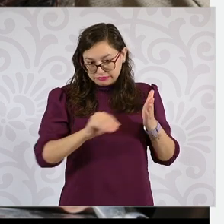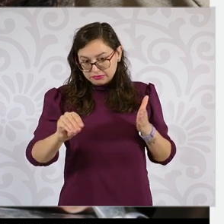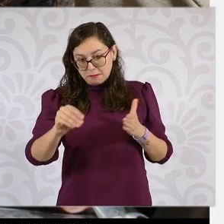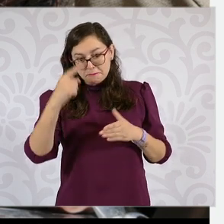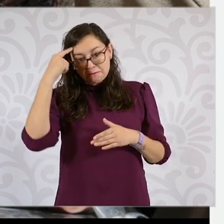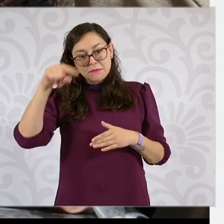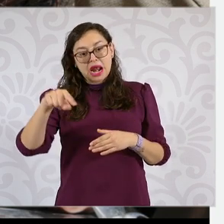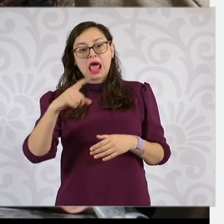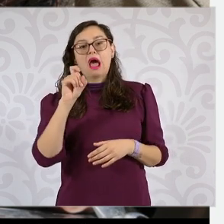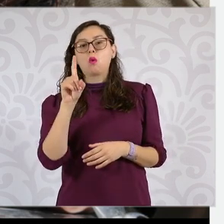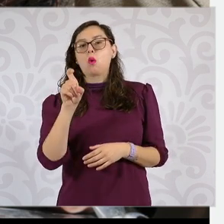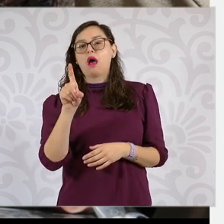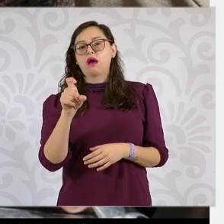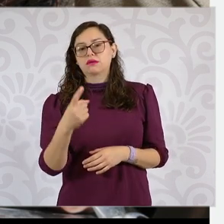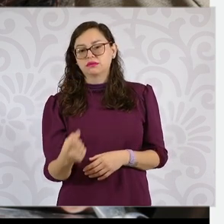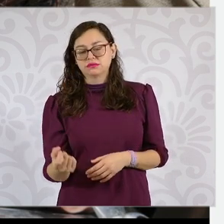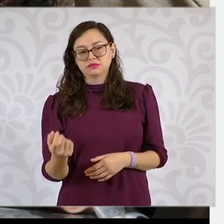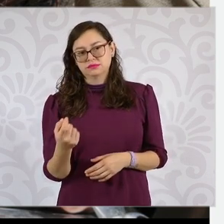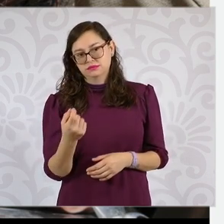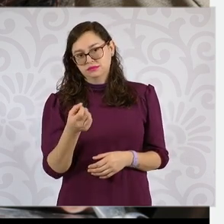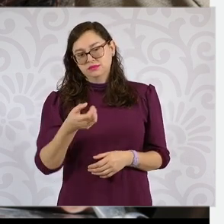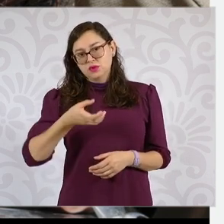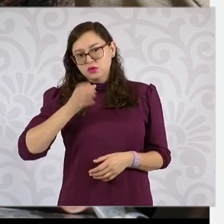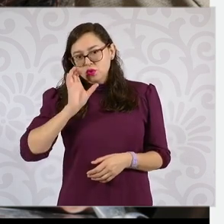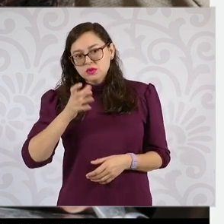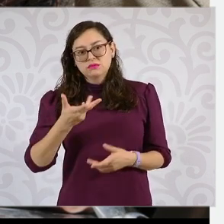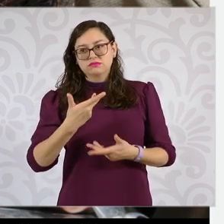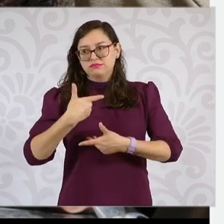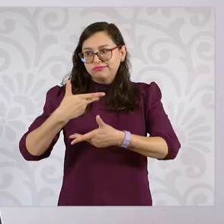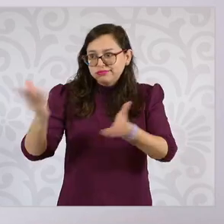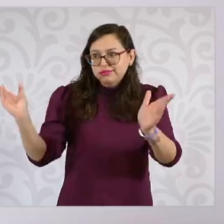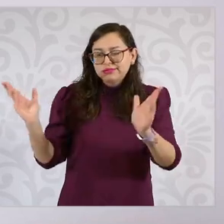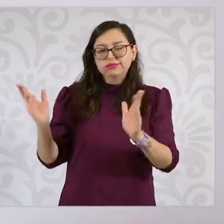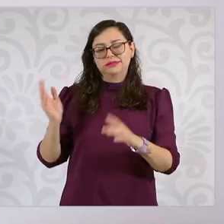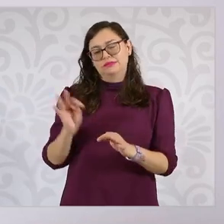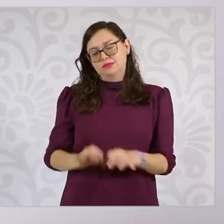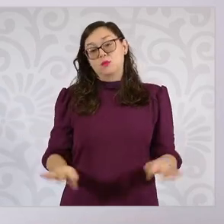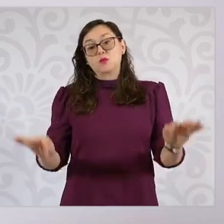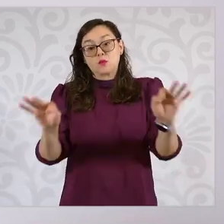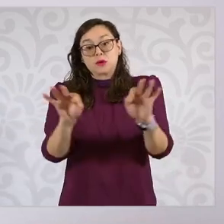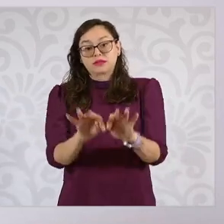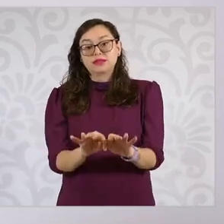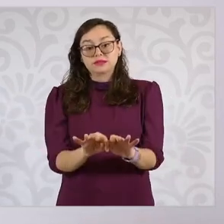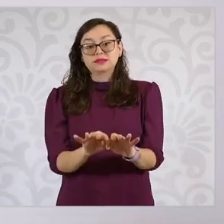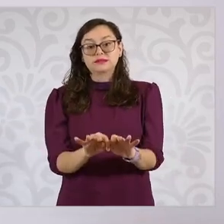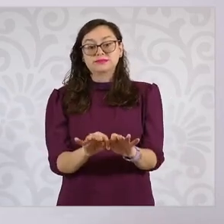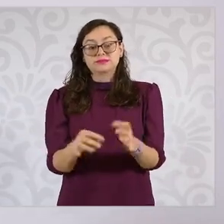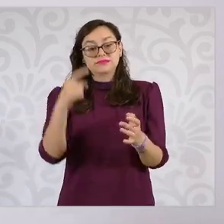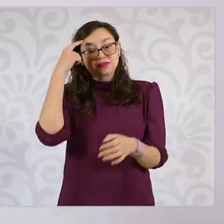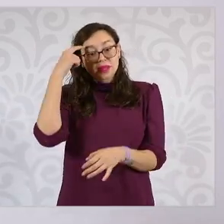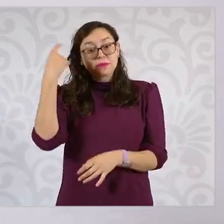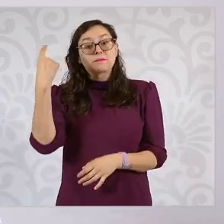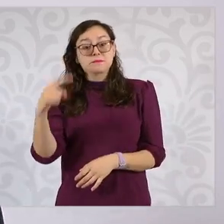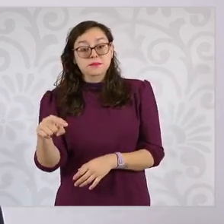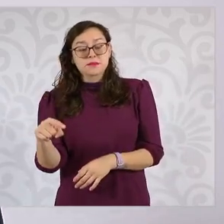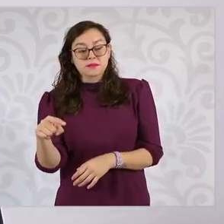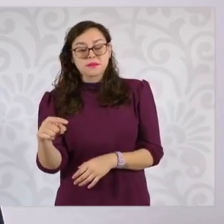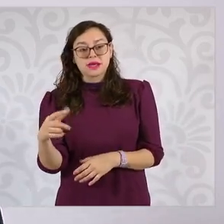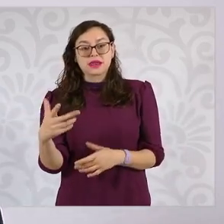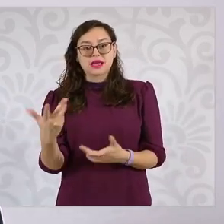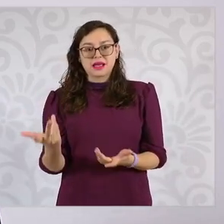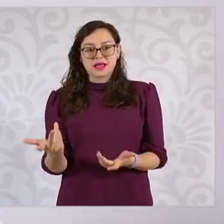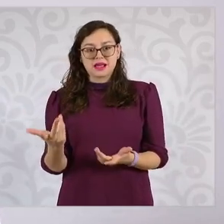los niños, las niñas tengan acceso al agua. Esto es fundamental para evitar